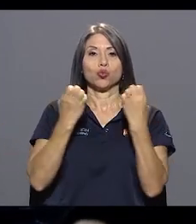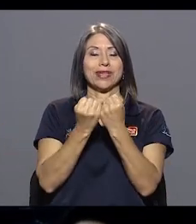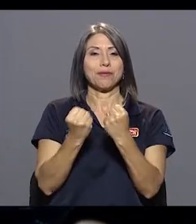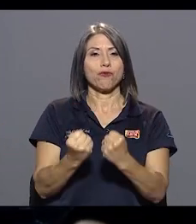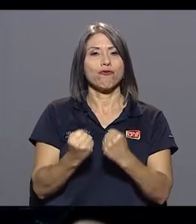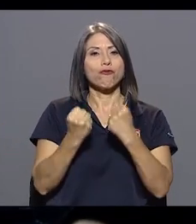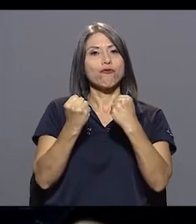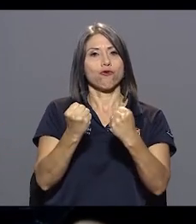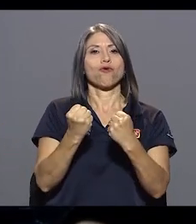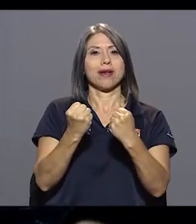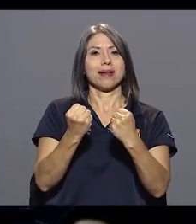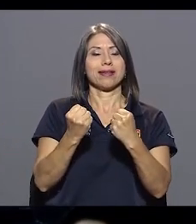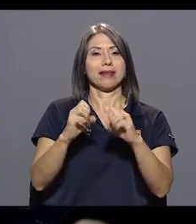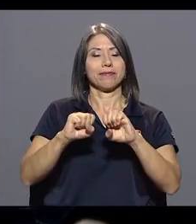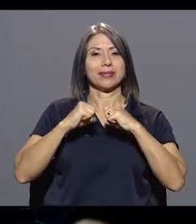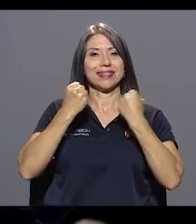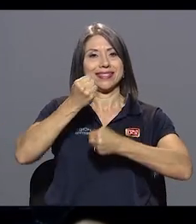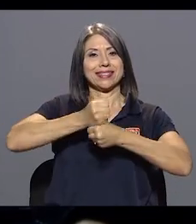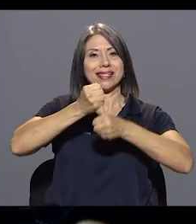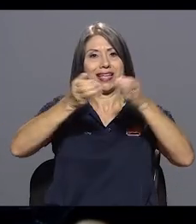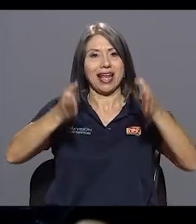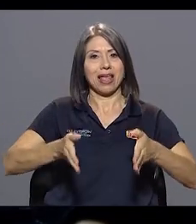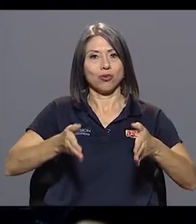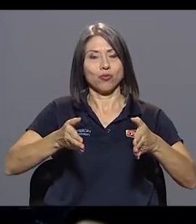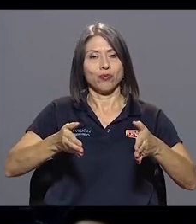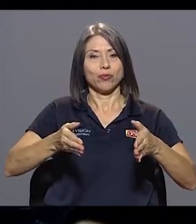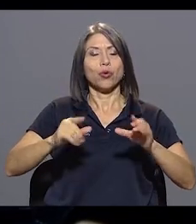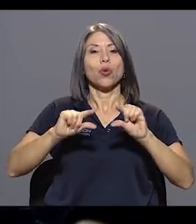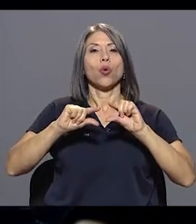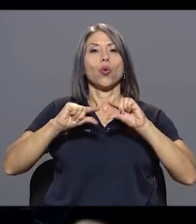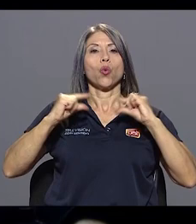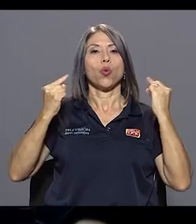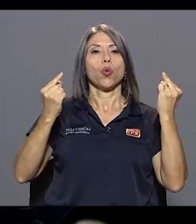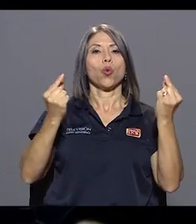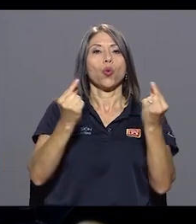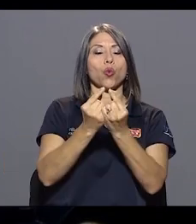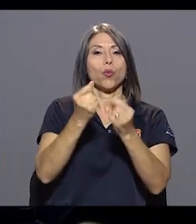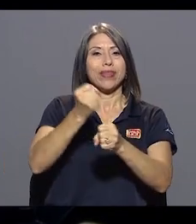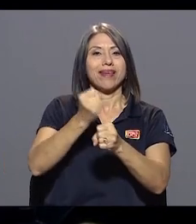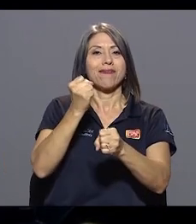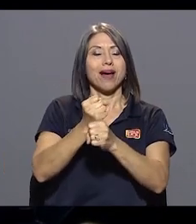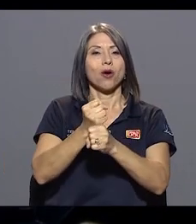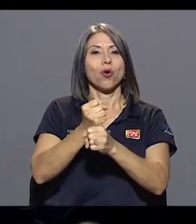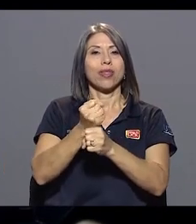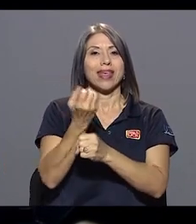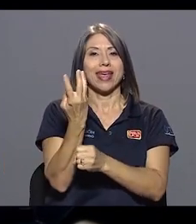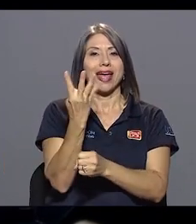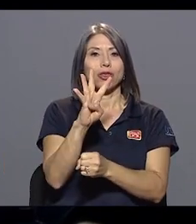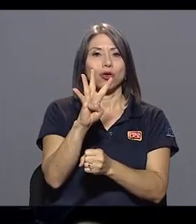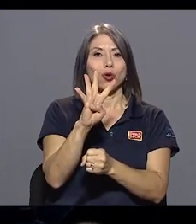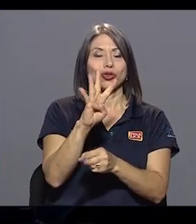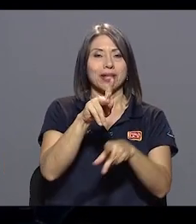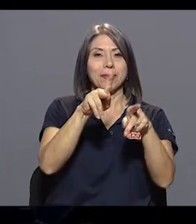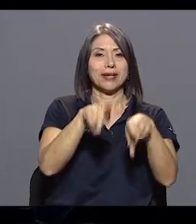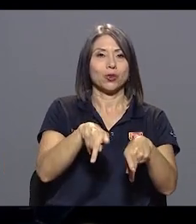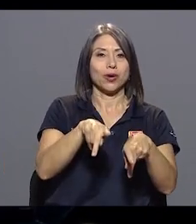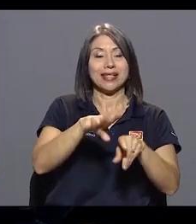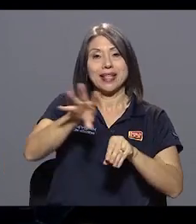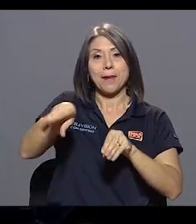el sindicato. Tenemos un grupo de trabajo de 14 personas más los suplentes. Entonces,